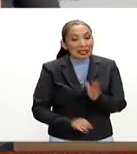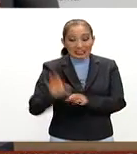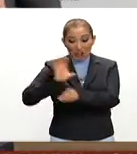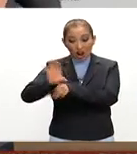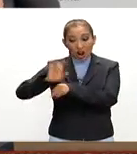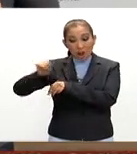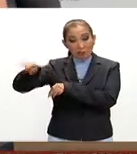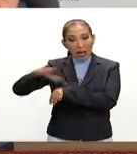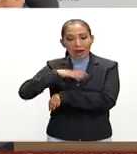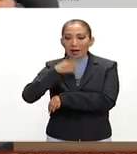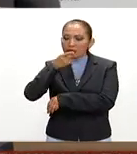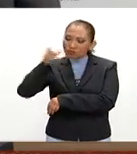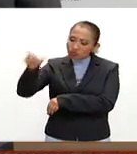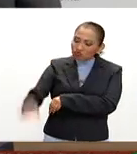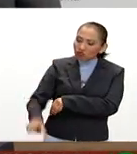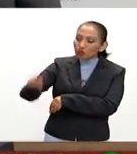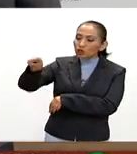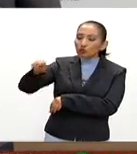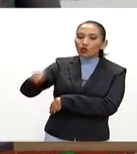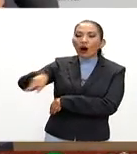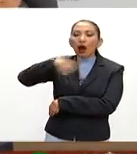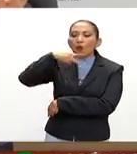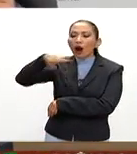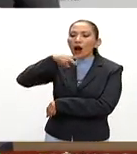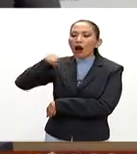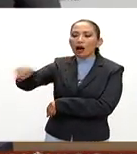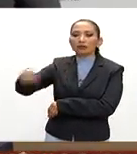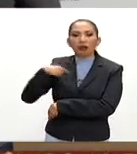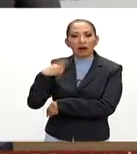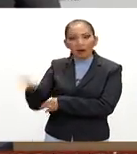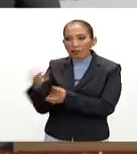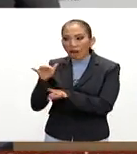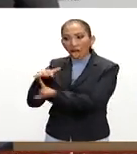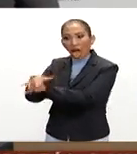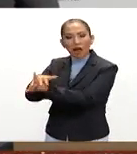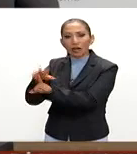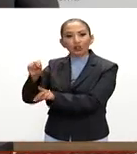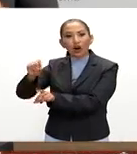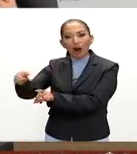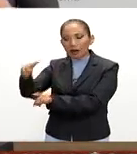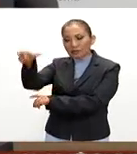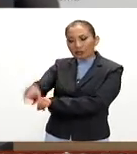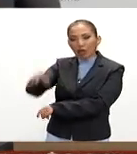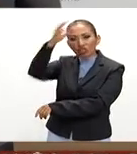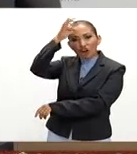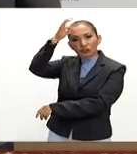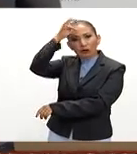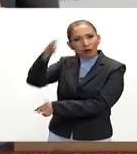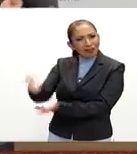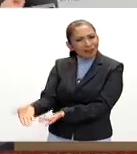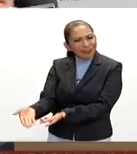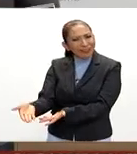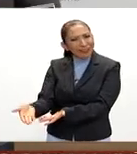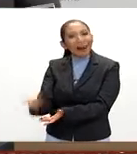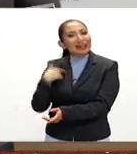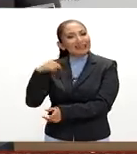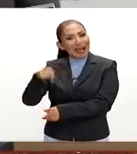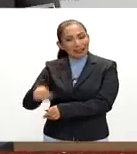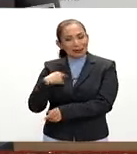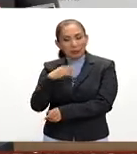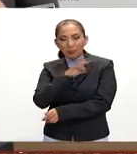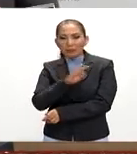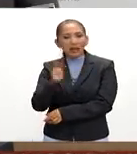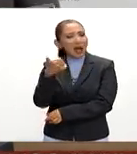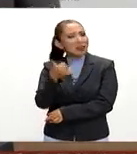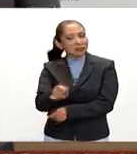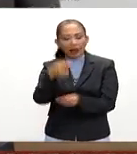Colombia a alguien le dicen que es un aguacate no es que sea codiciado más bien es alguien tonto o torpe y así nos la podemos pasar